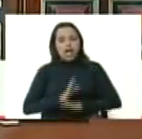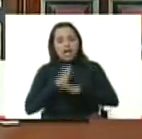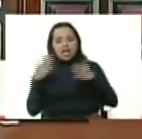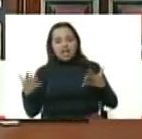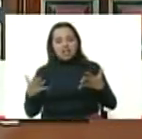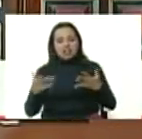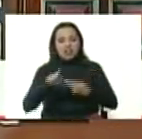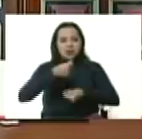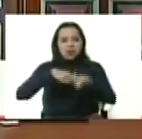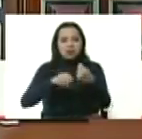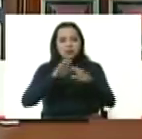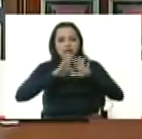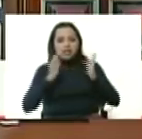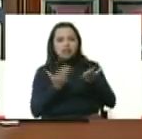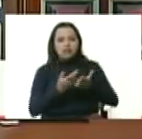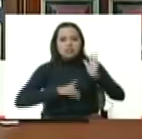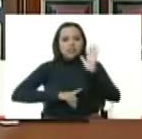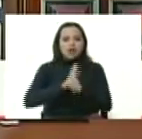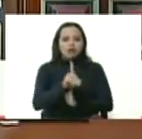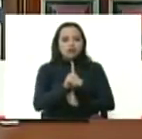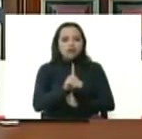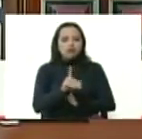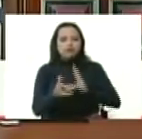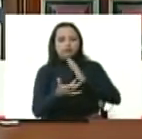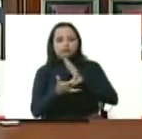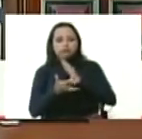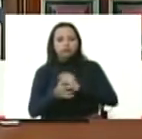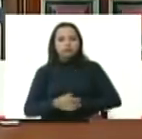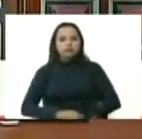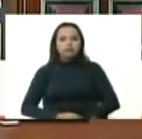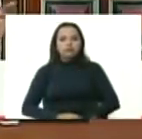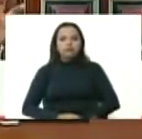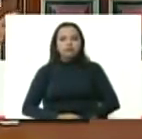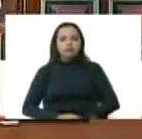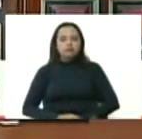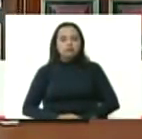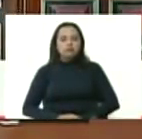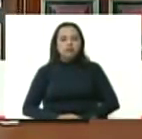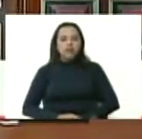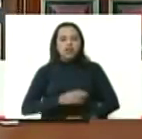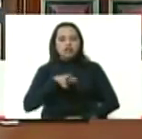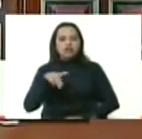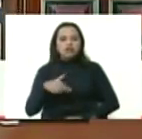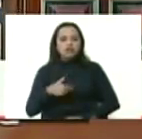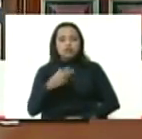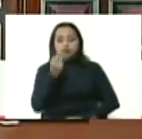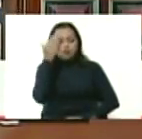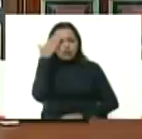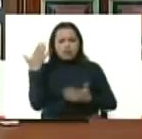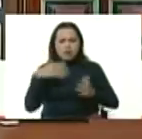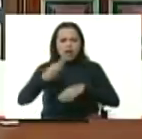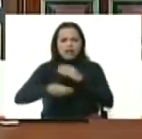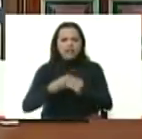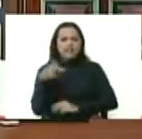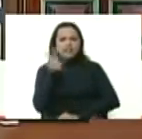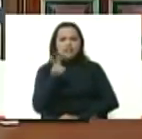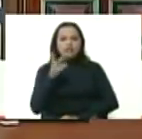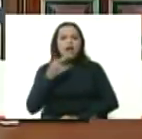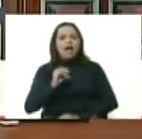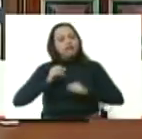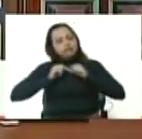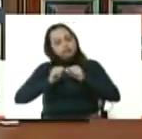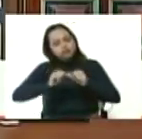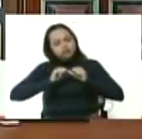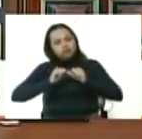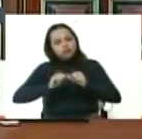del mundo desarrollan la tecnología y la criptoeconomía y nosotros de lejos no sabemos qué hacer no es Venezuela la que está marcando